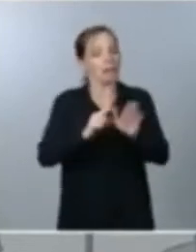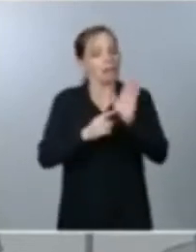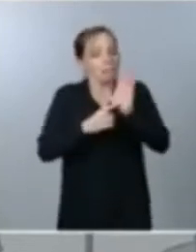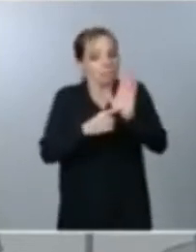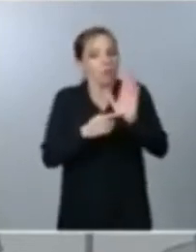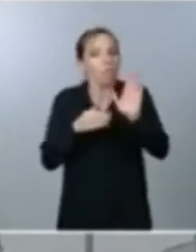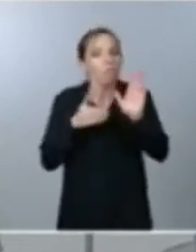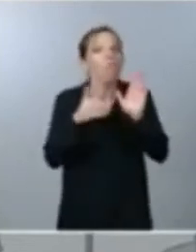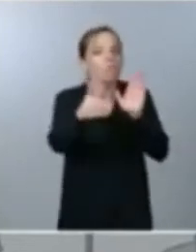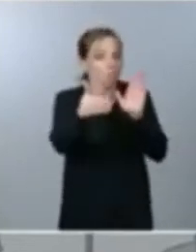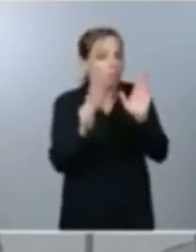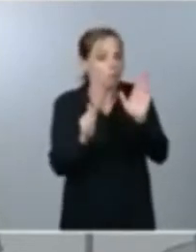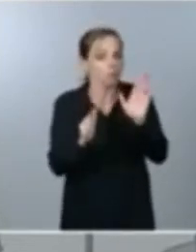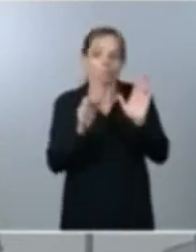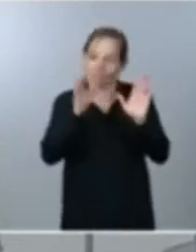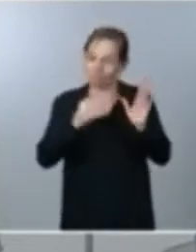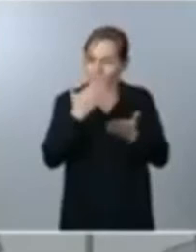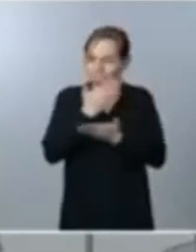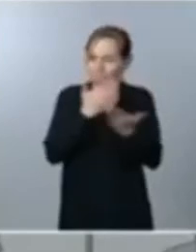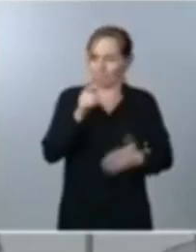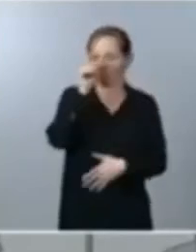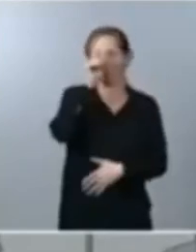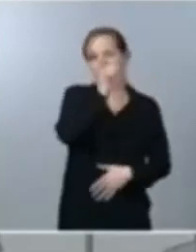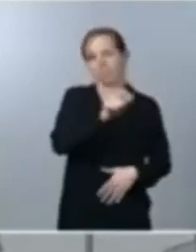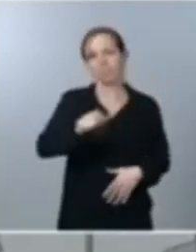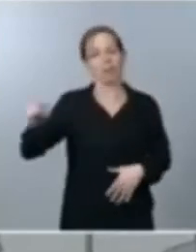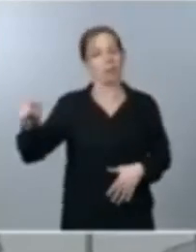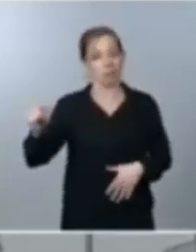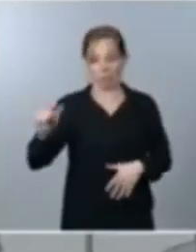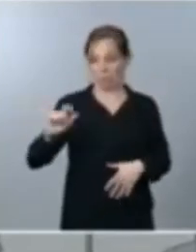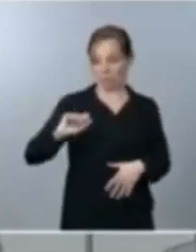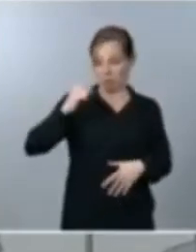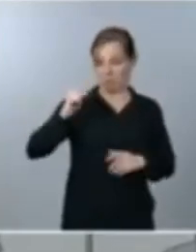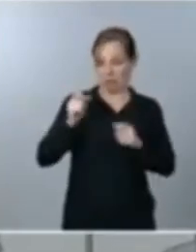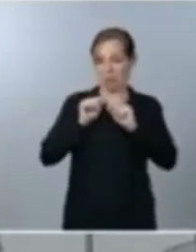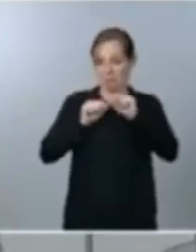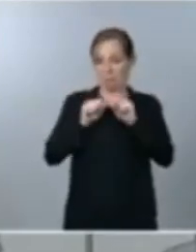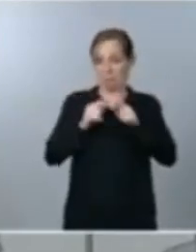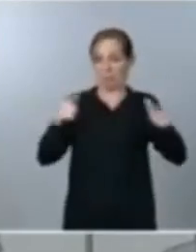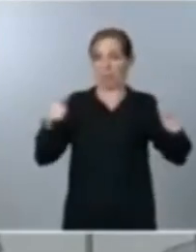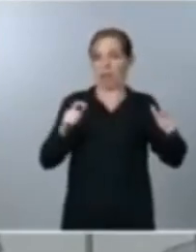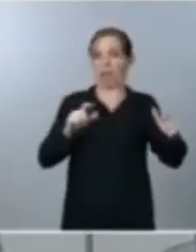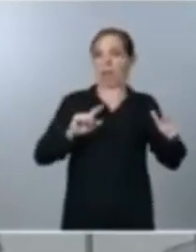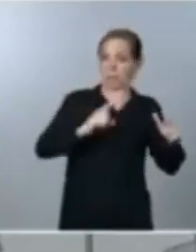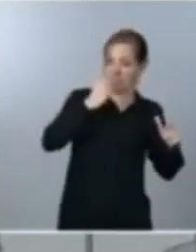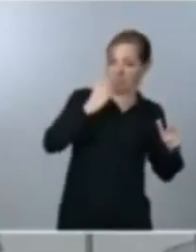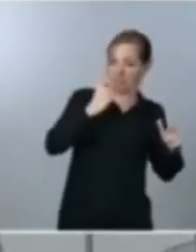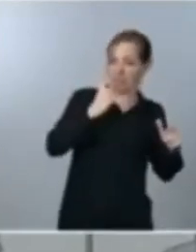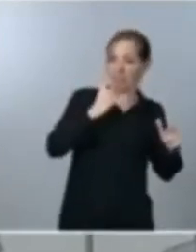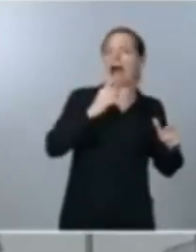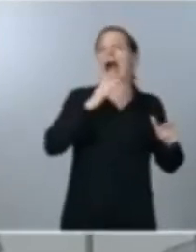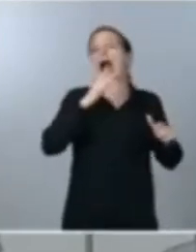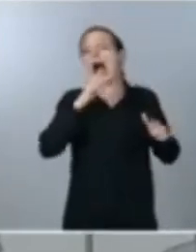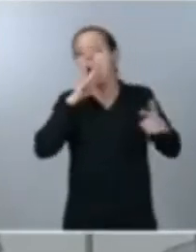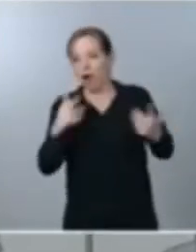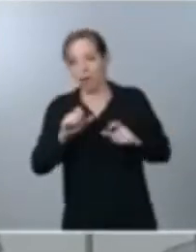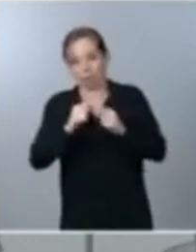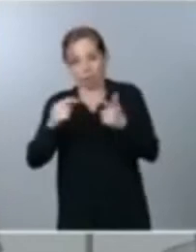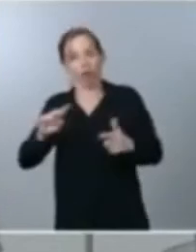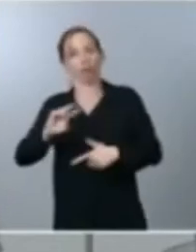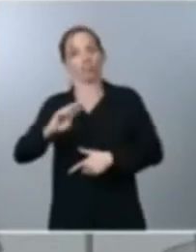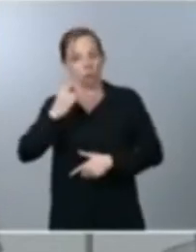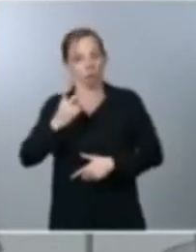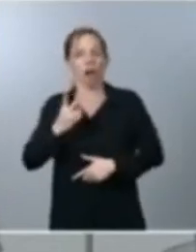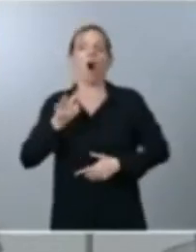el pueblo español como ha hecho en esta primera ola y estamos haciendo en esta segunda ola volveremos a doblegar la curva volveremos a